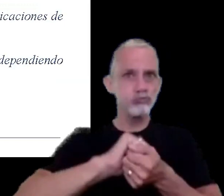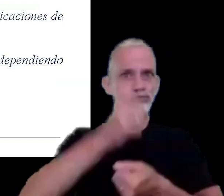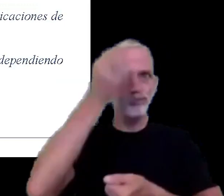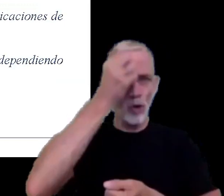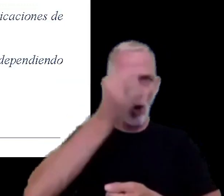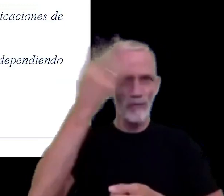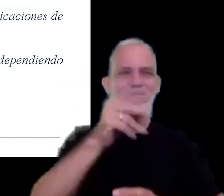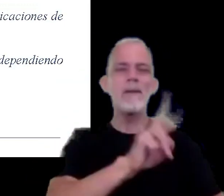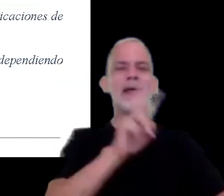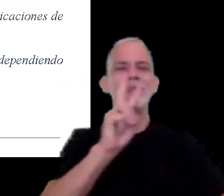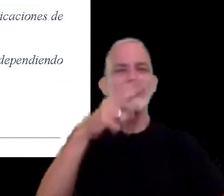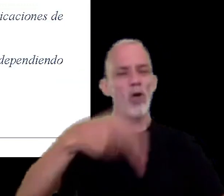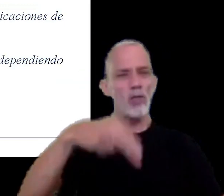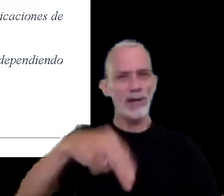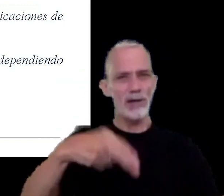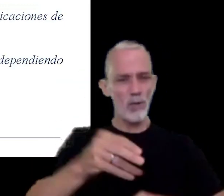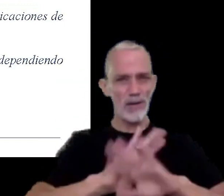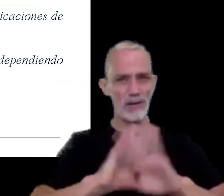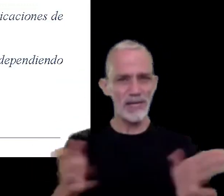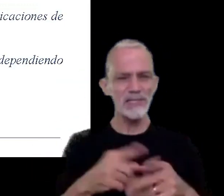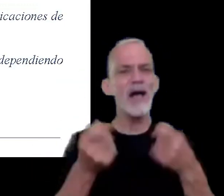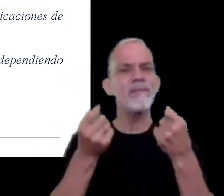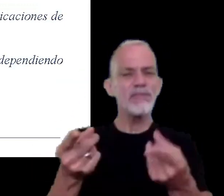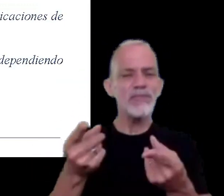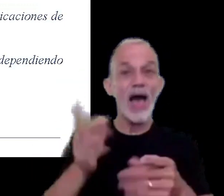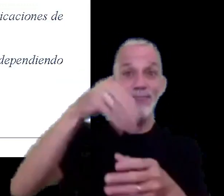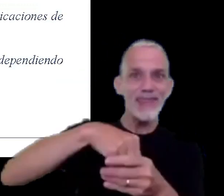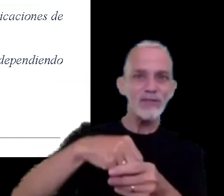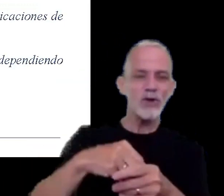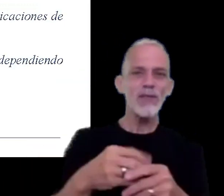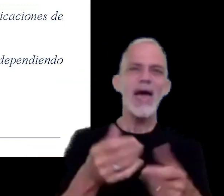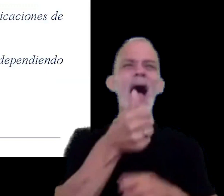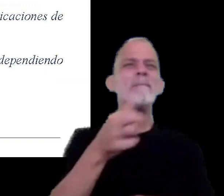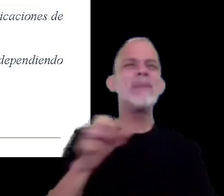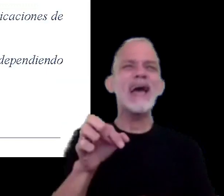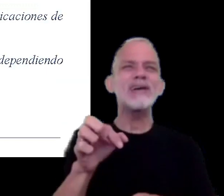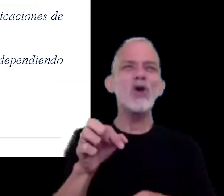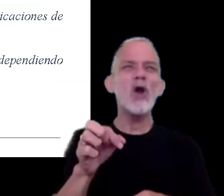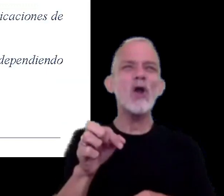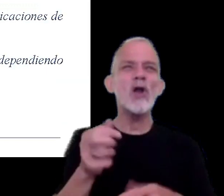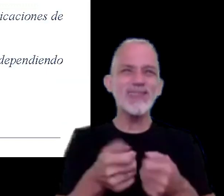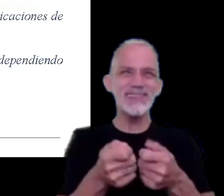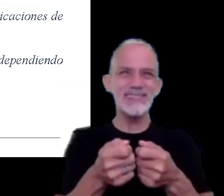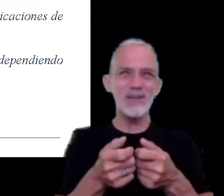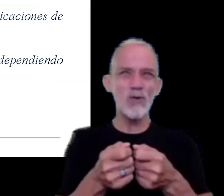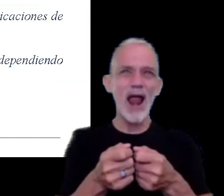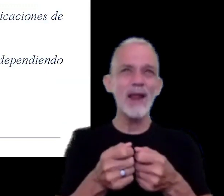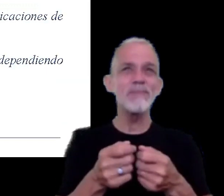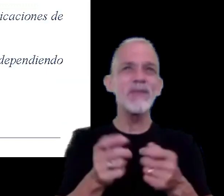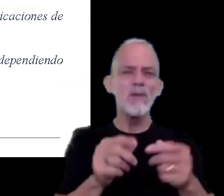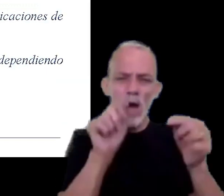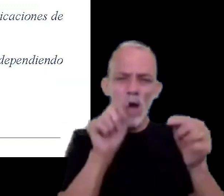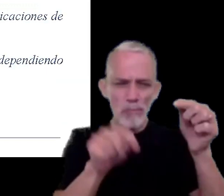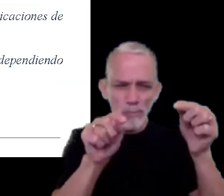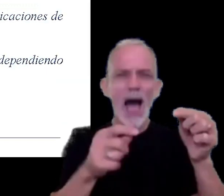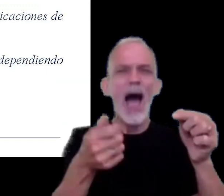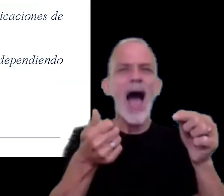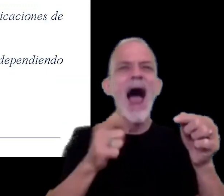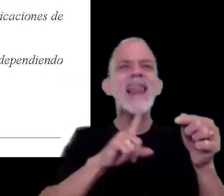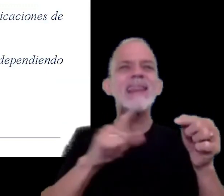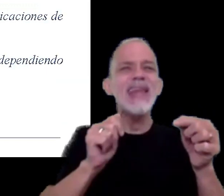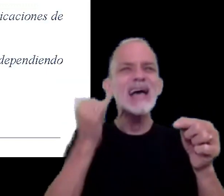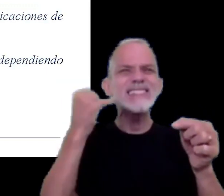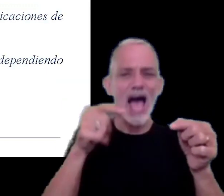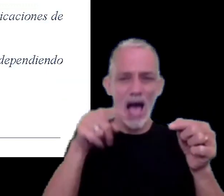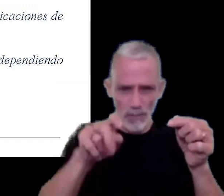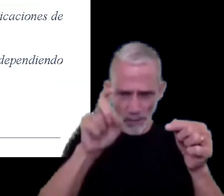22 de noviembre se habilita dentro de la aplicación móvil MEAFIP la opción alta ya esta opción va a